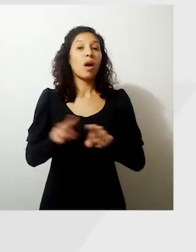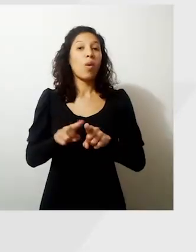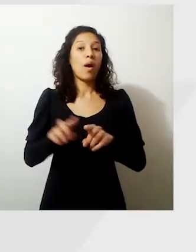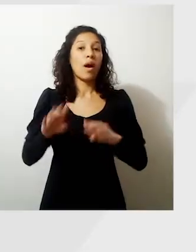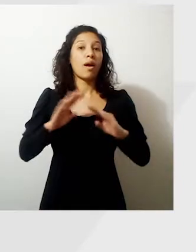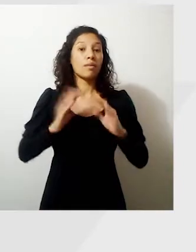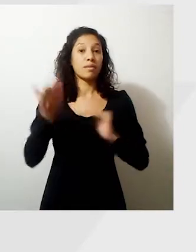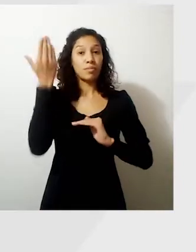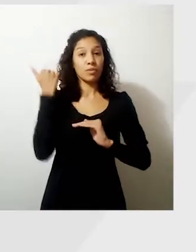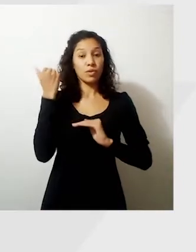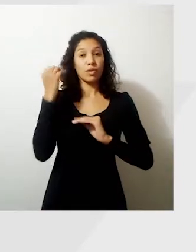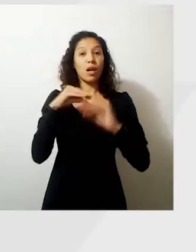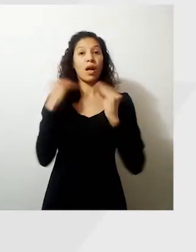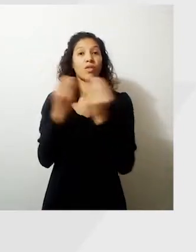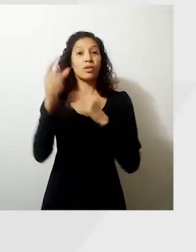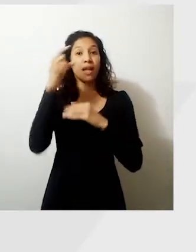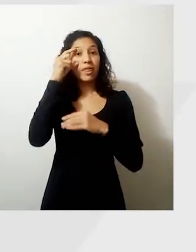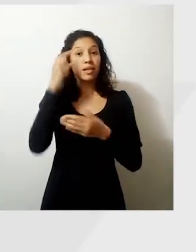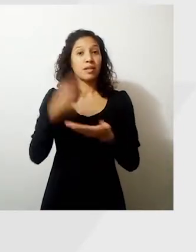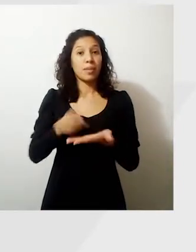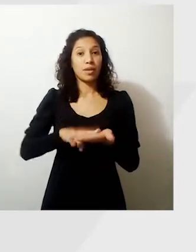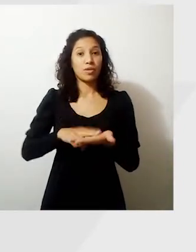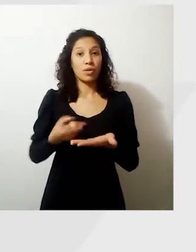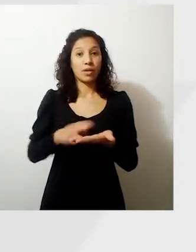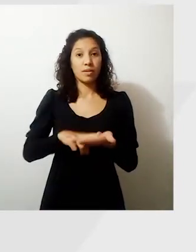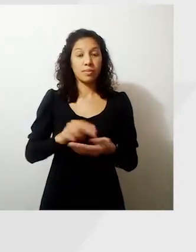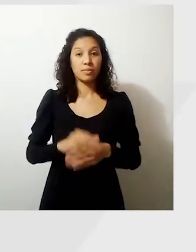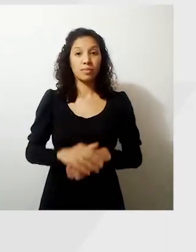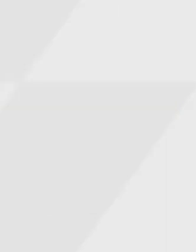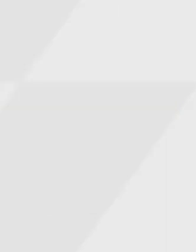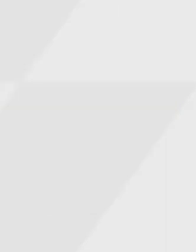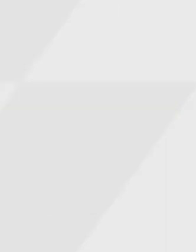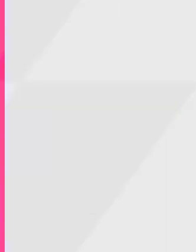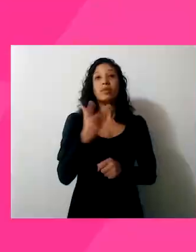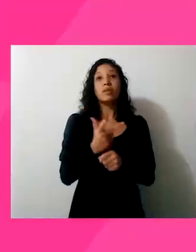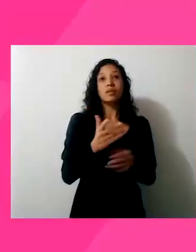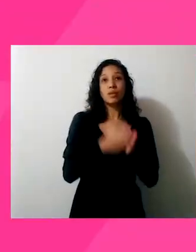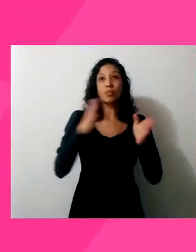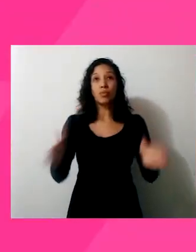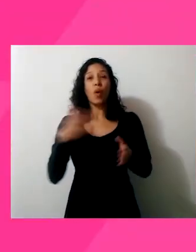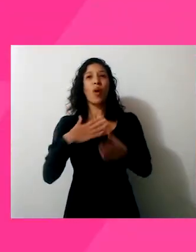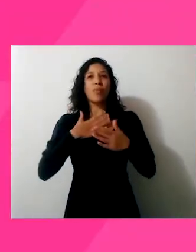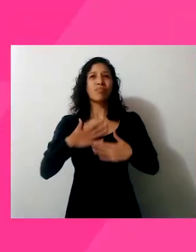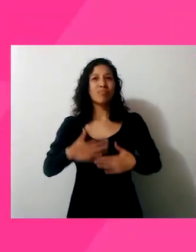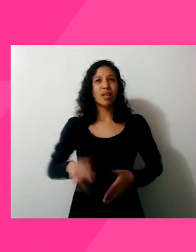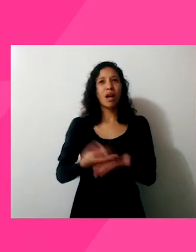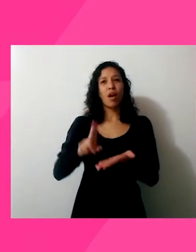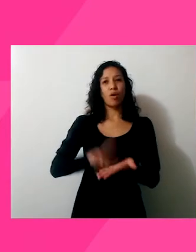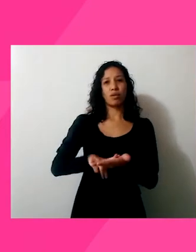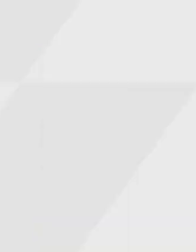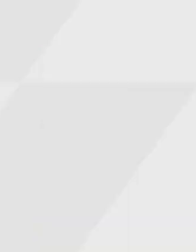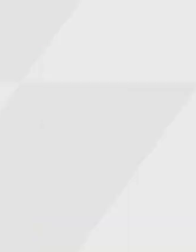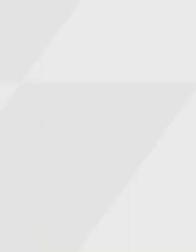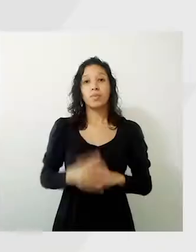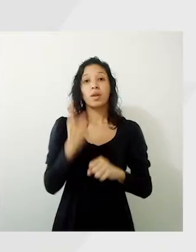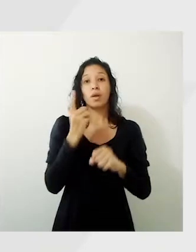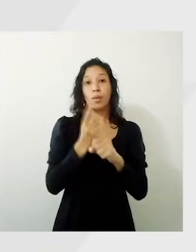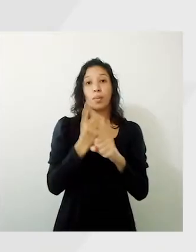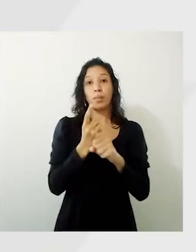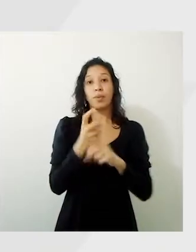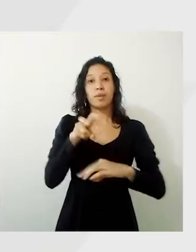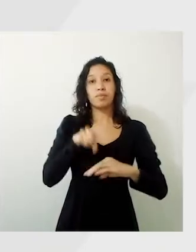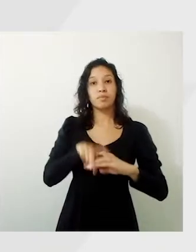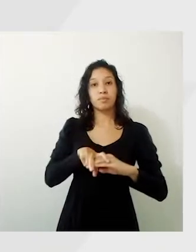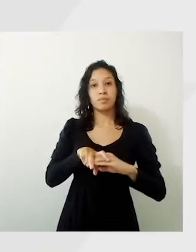¿sí? De la misma manera que en los anteriores, contamos diez repeticiones. Tercera etapa, vuelta a la calma. El